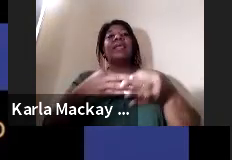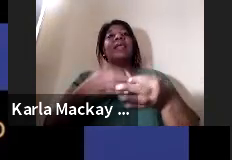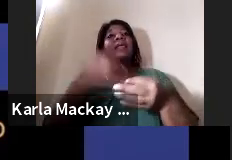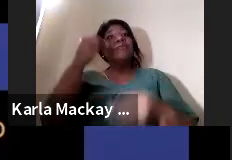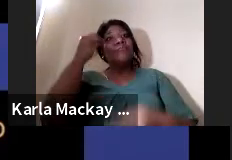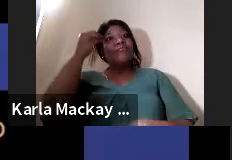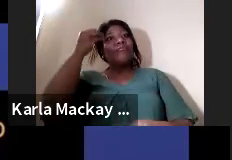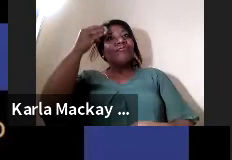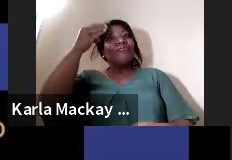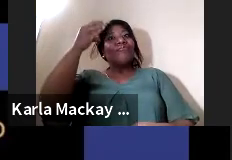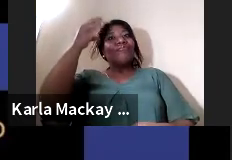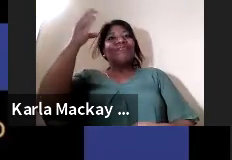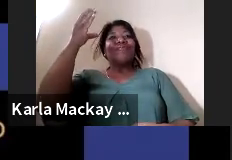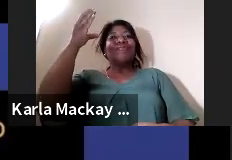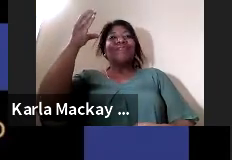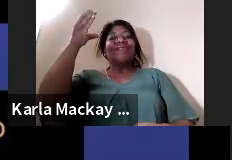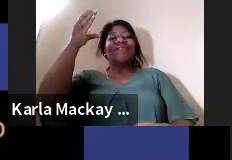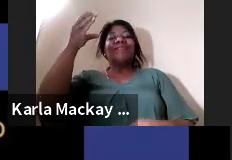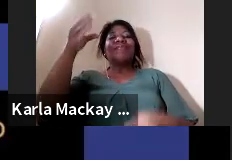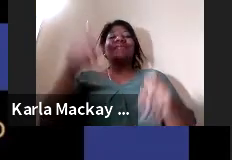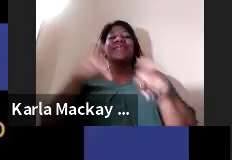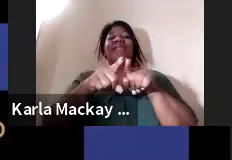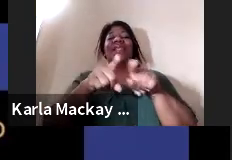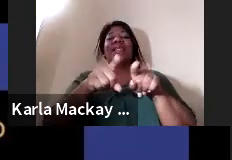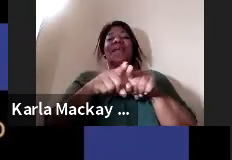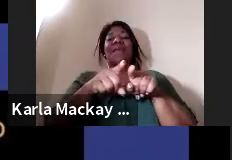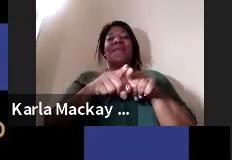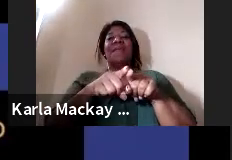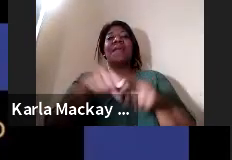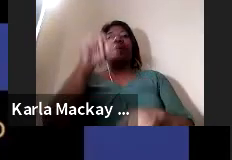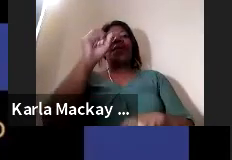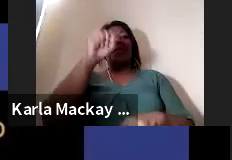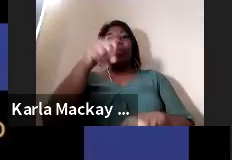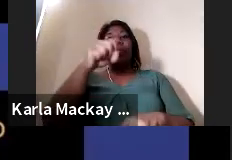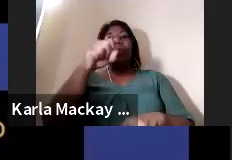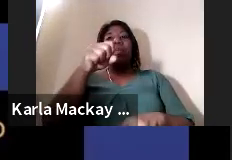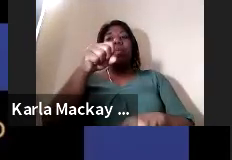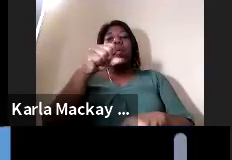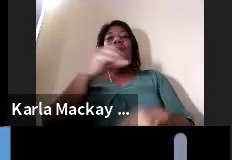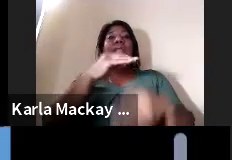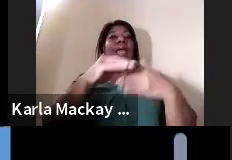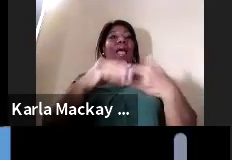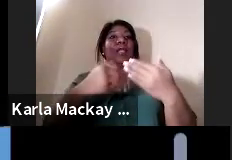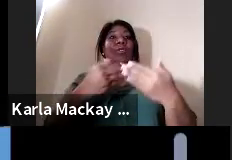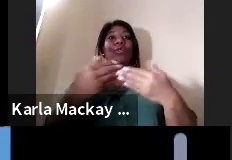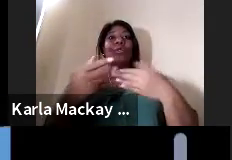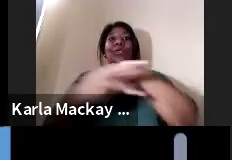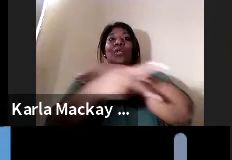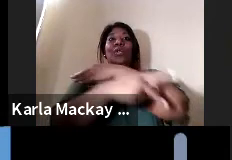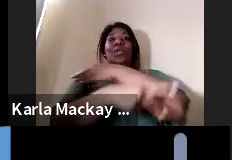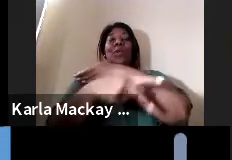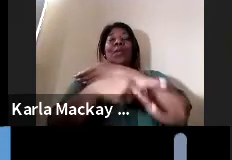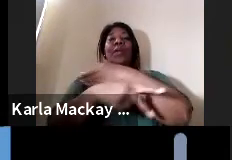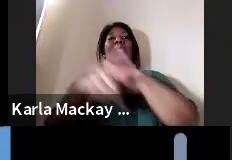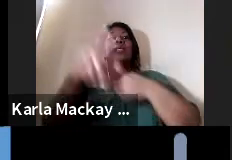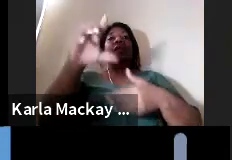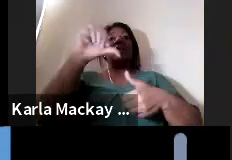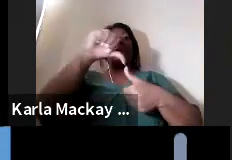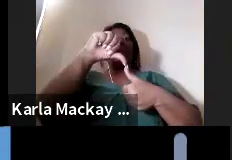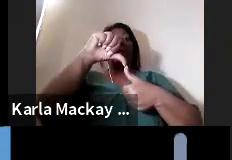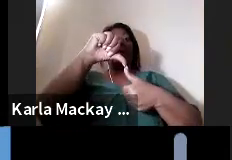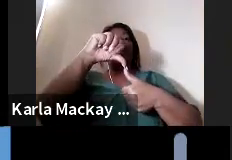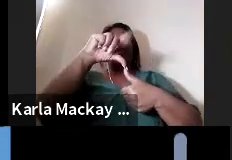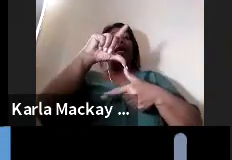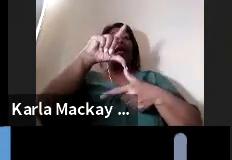y está disponible para todos los países de la región finalmente quiero darle las gracias